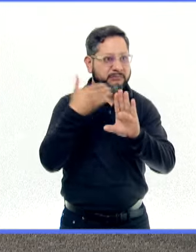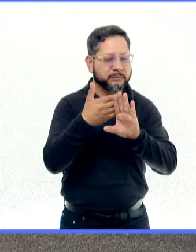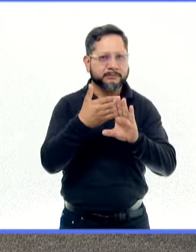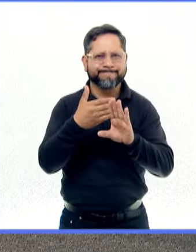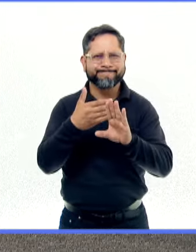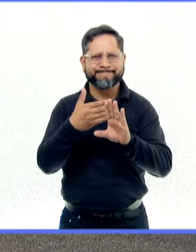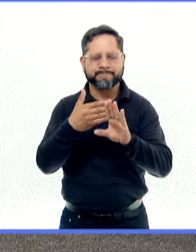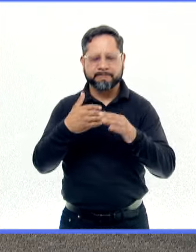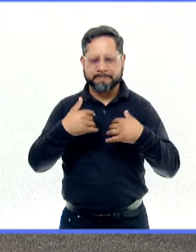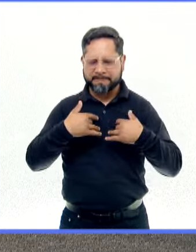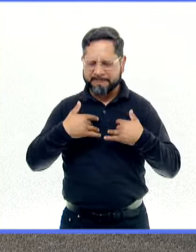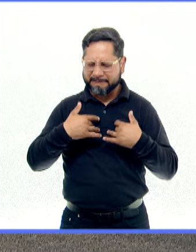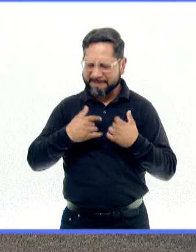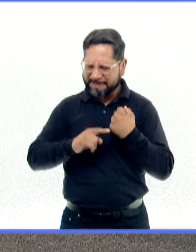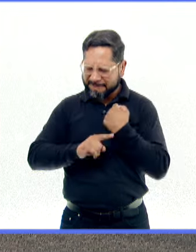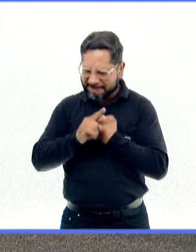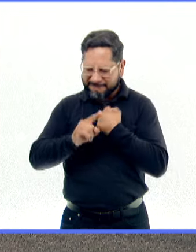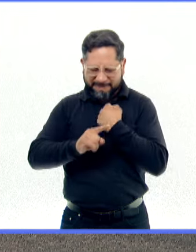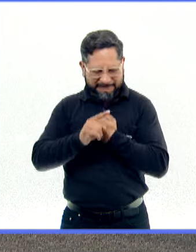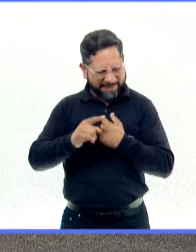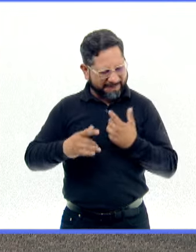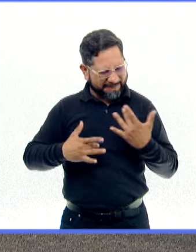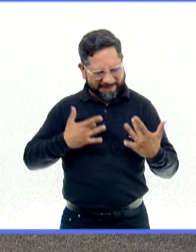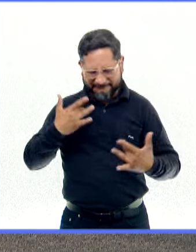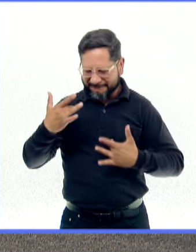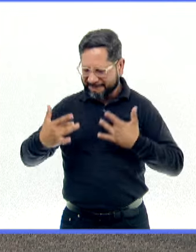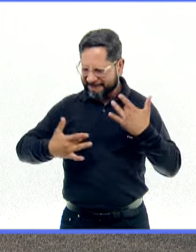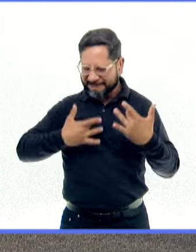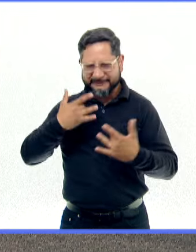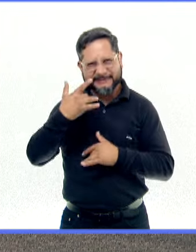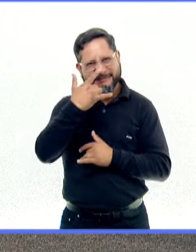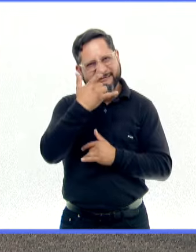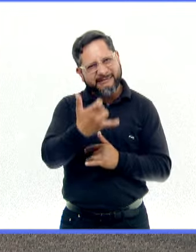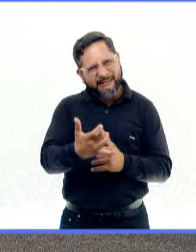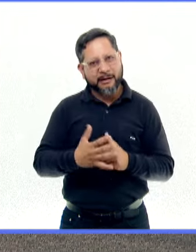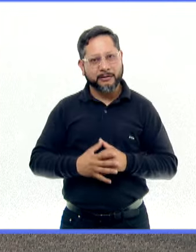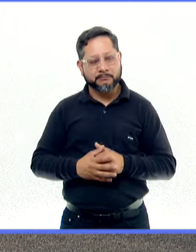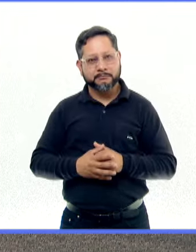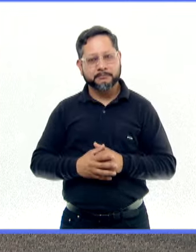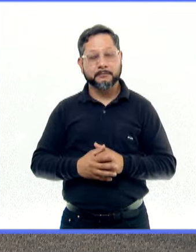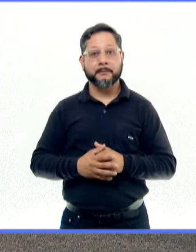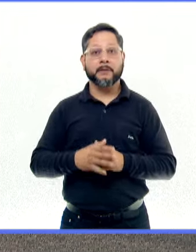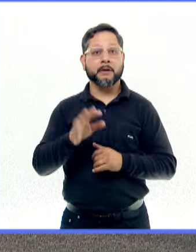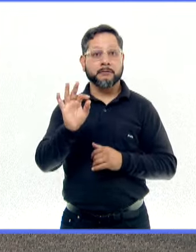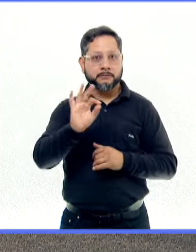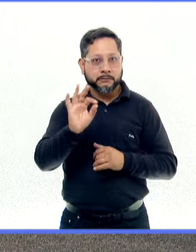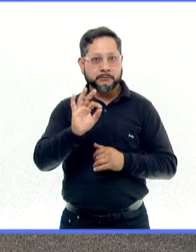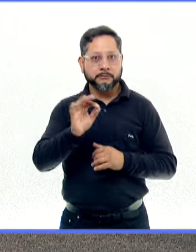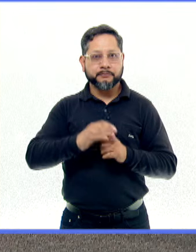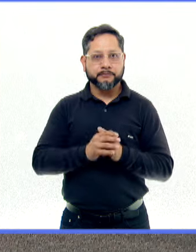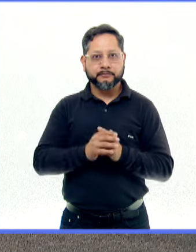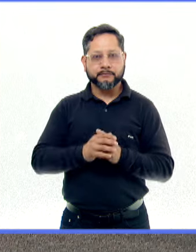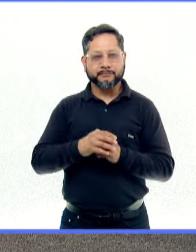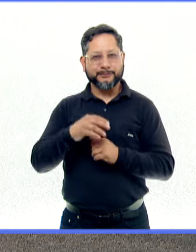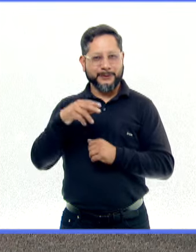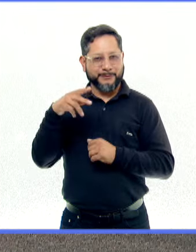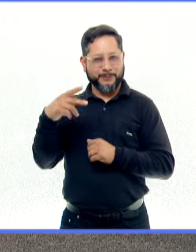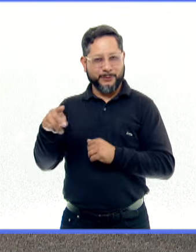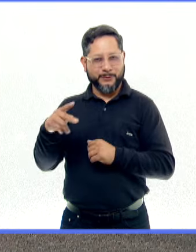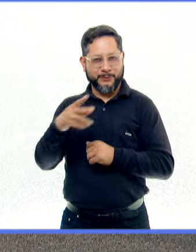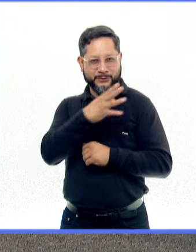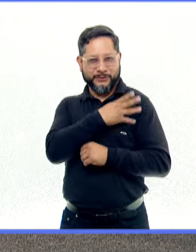sido conflicto, pues no le dan sentido hasta que después, por ejemplo, ¿no? Alguna persona que su hijo fue